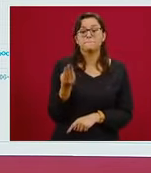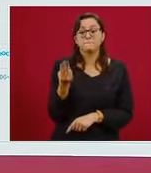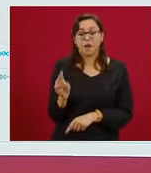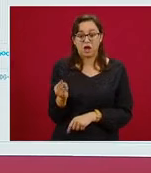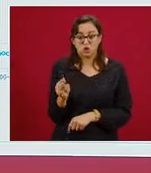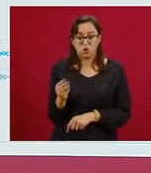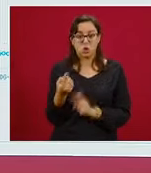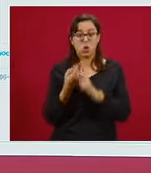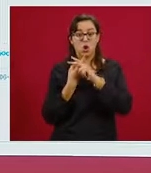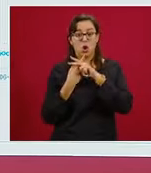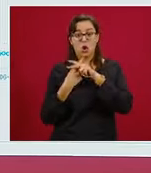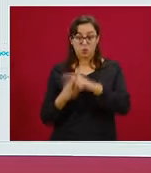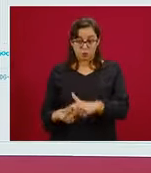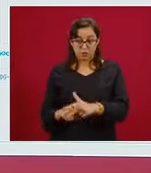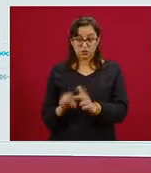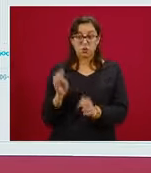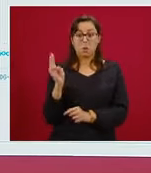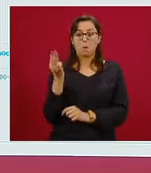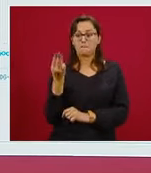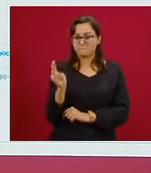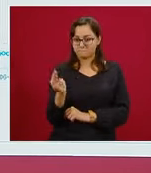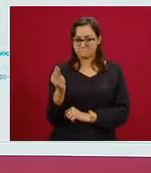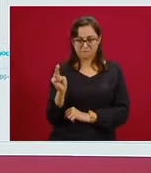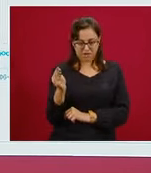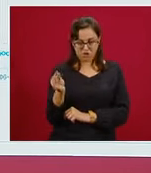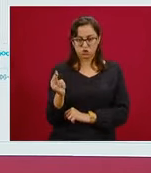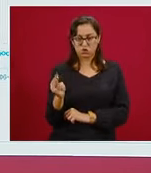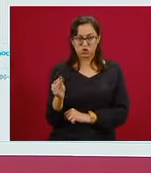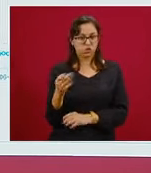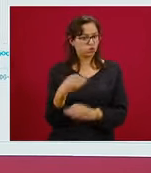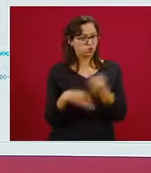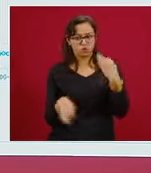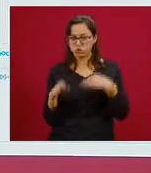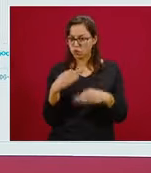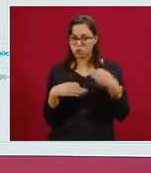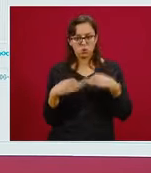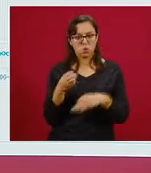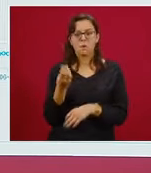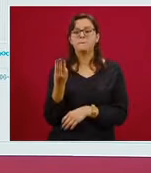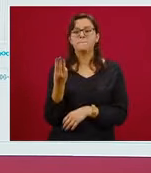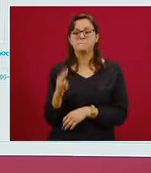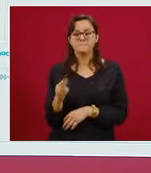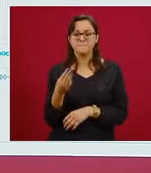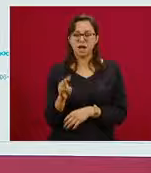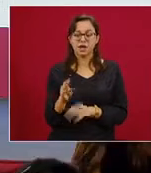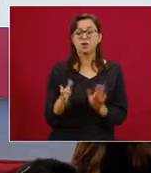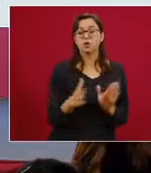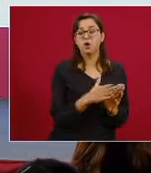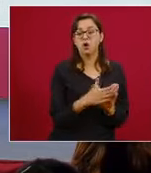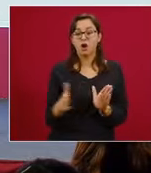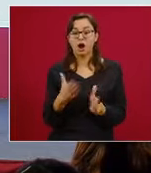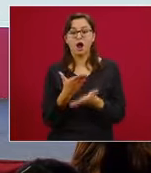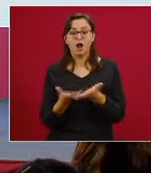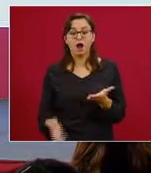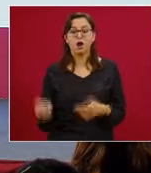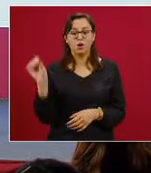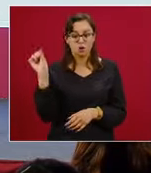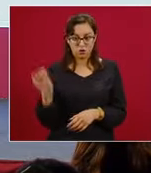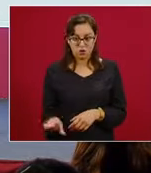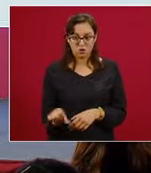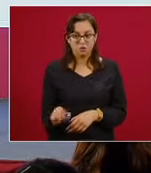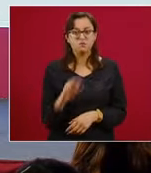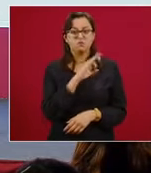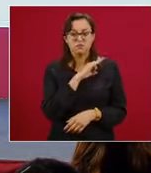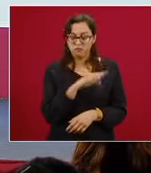Todas las que vean con este estilo visual son desde el primero de mayo y hasta el día de hoy. Y lo que